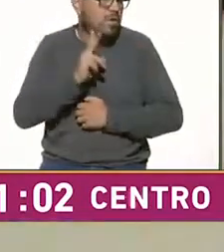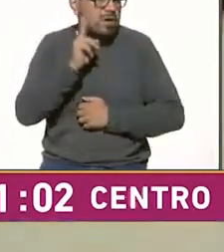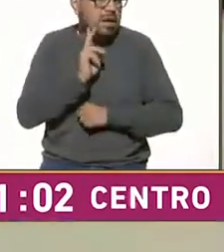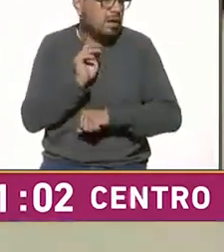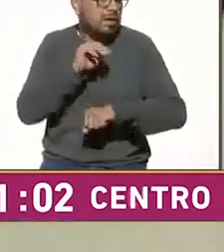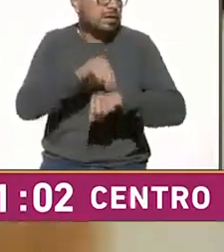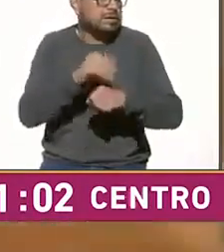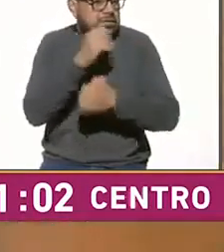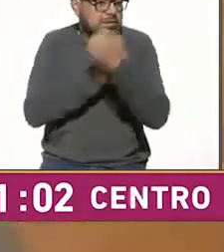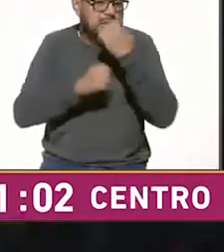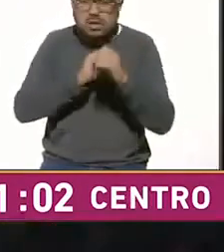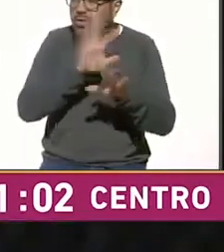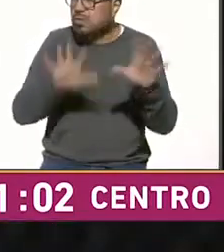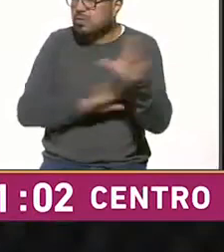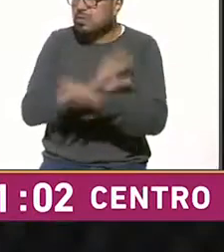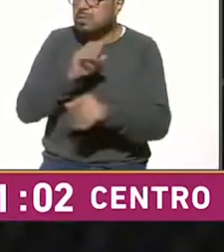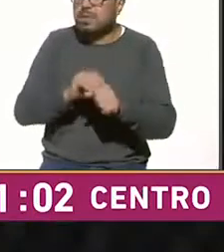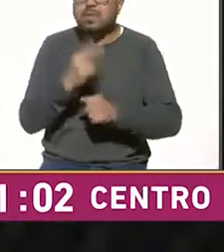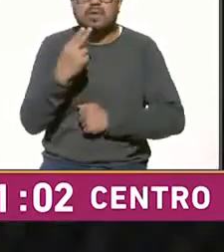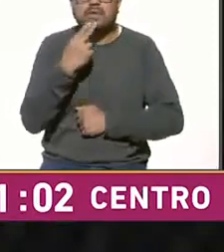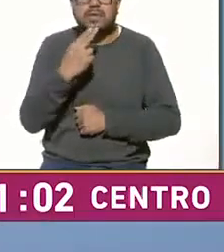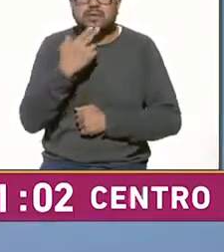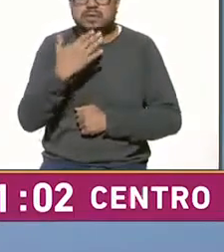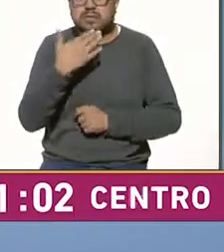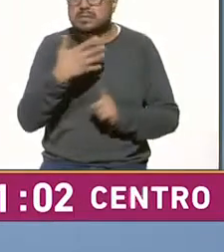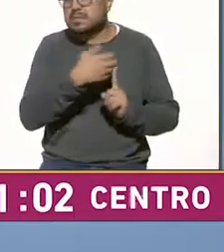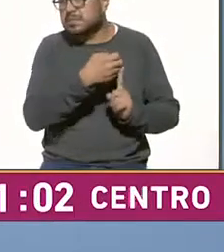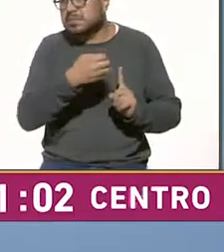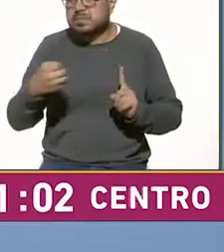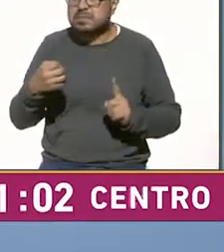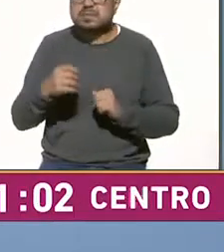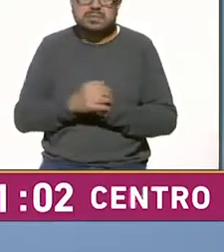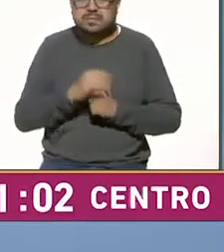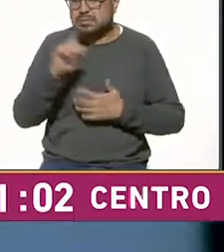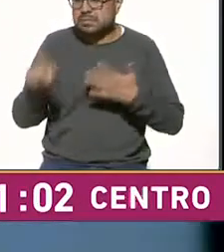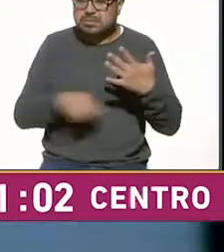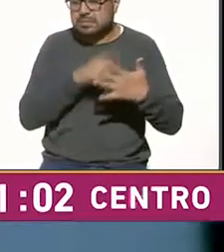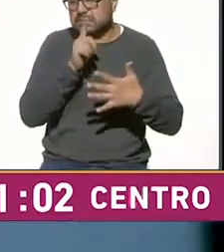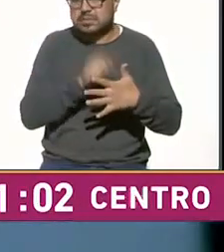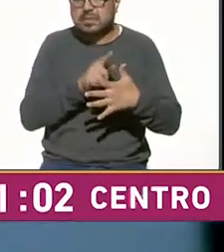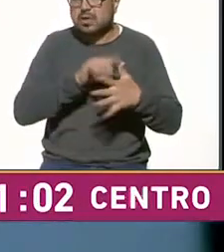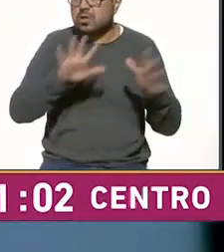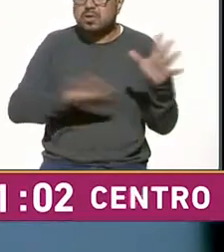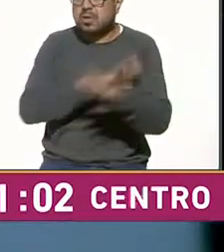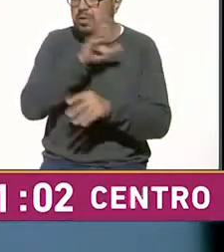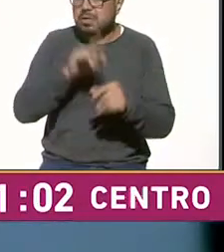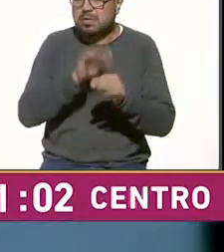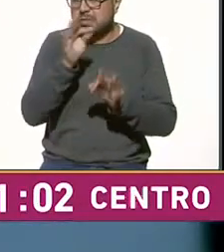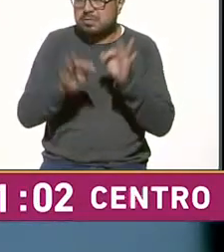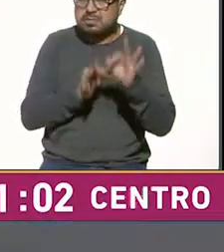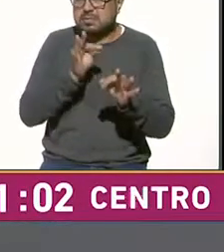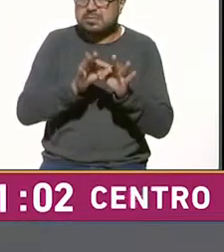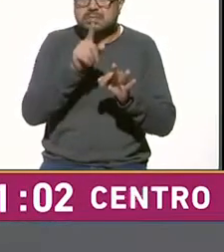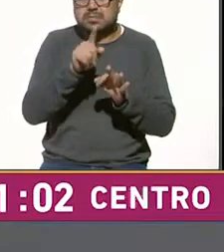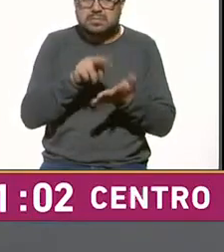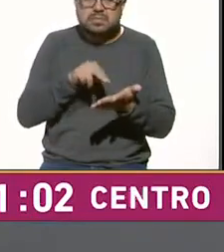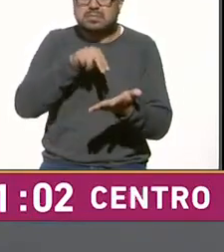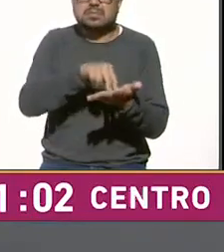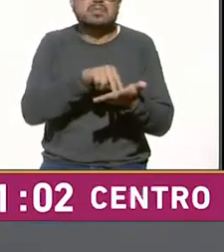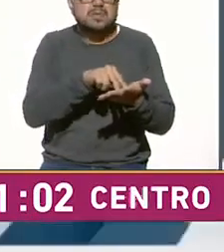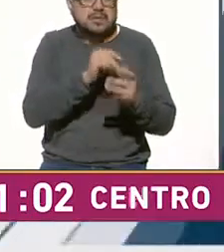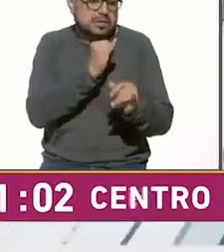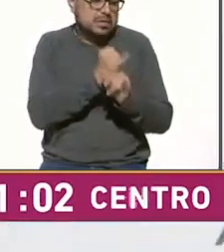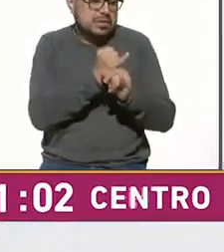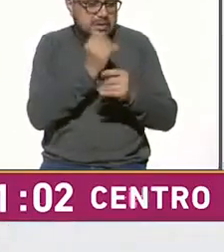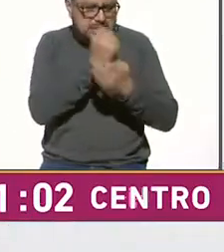verificar que todo funcione correctamente paso 5 todo está listo preséntate a tu examen en